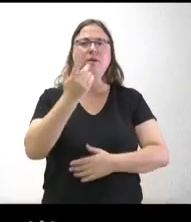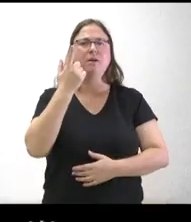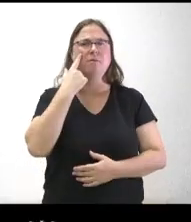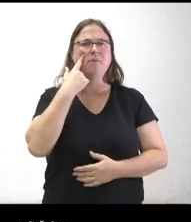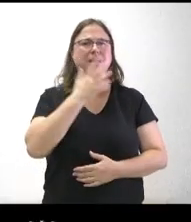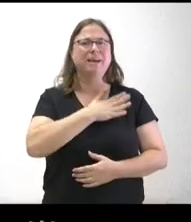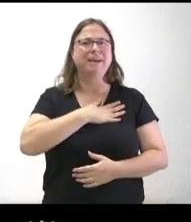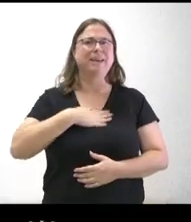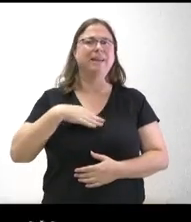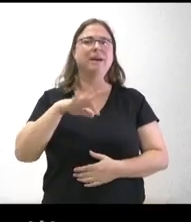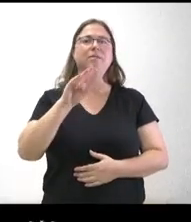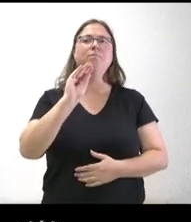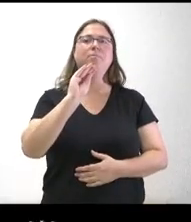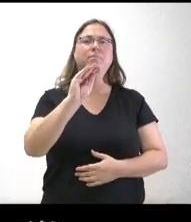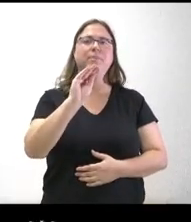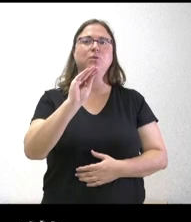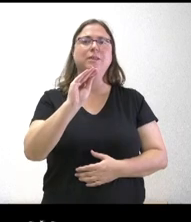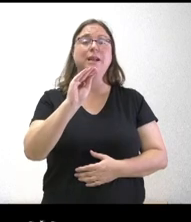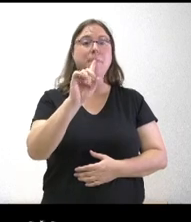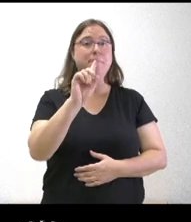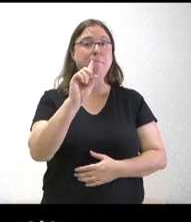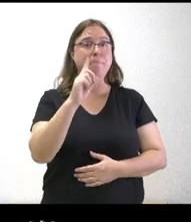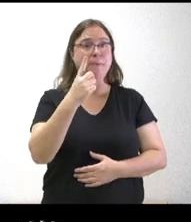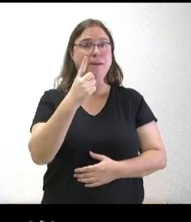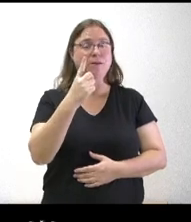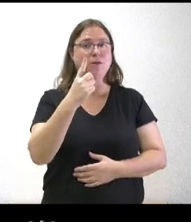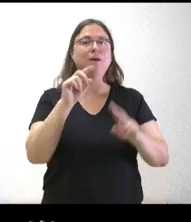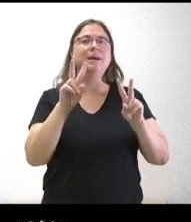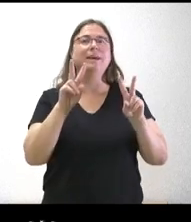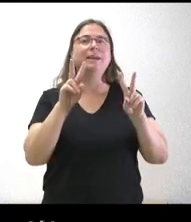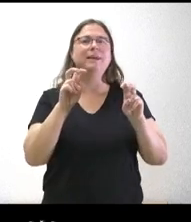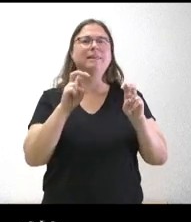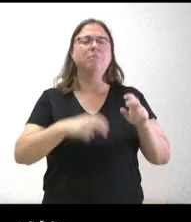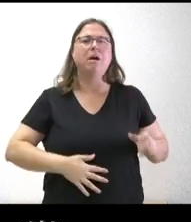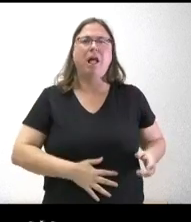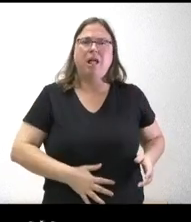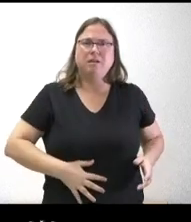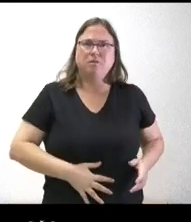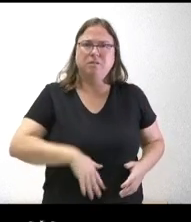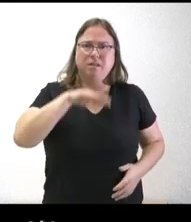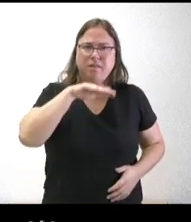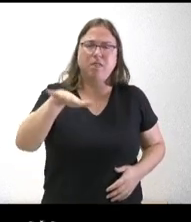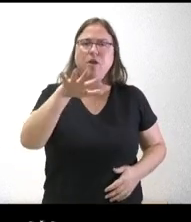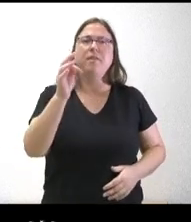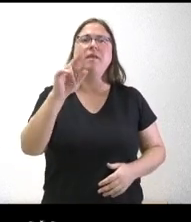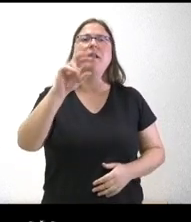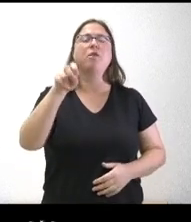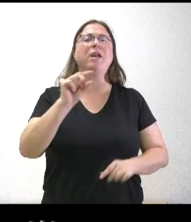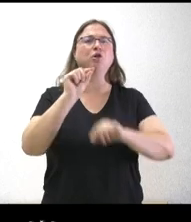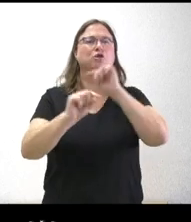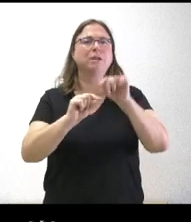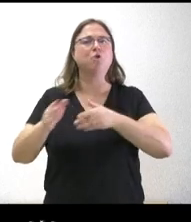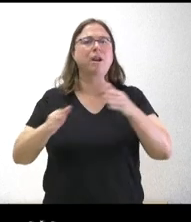yo quería preguntar en primer lugar por el tema de la gastroenteritis en Tarazón y la contaminación del río Keyles